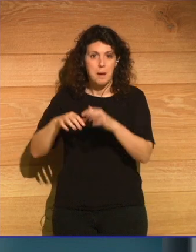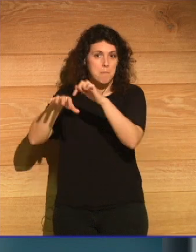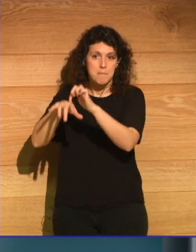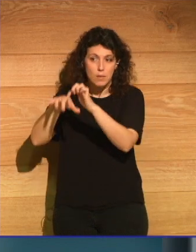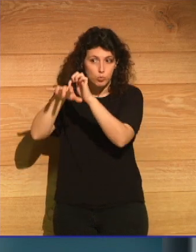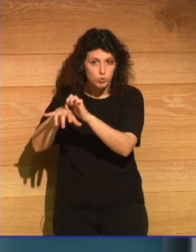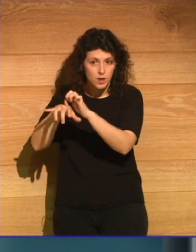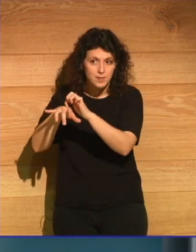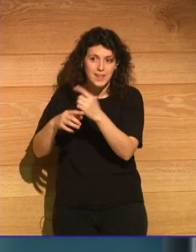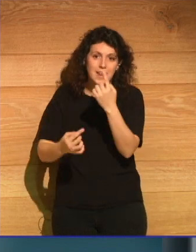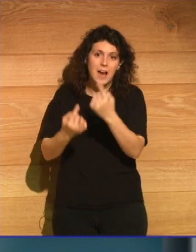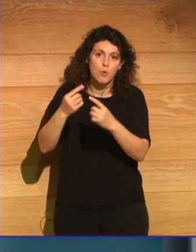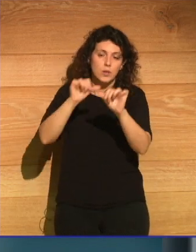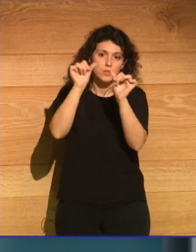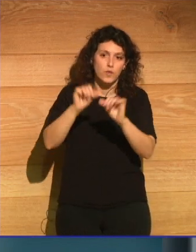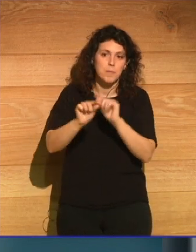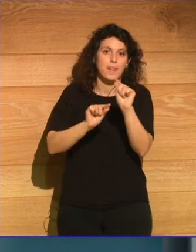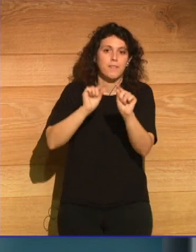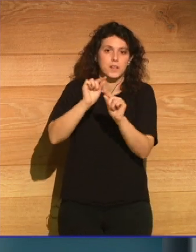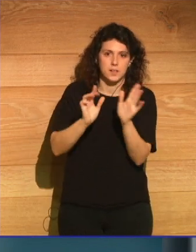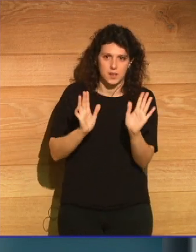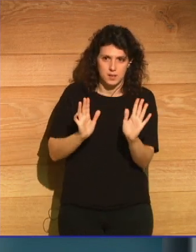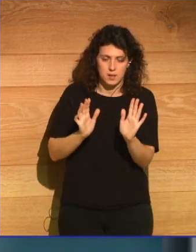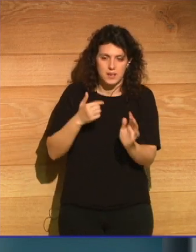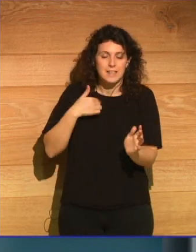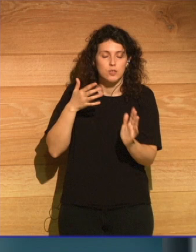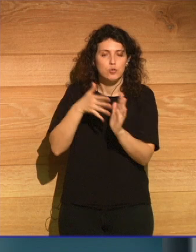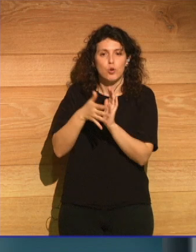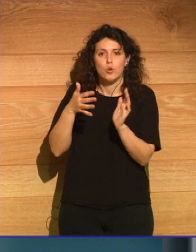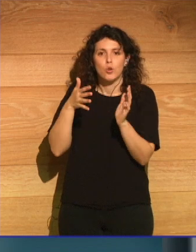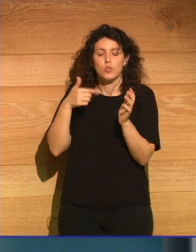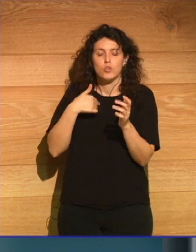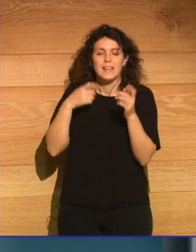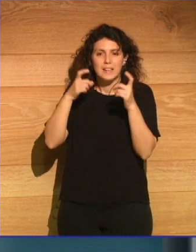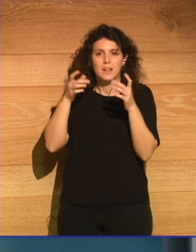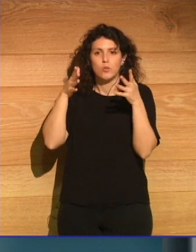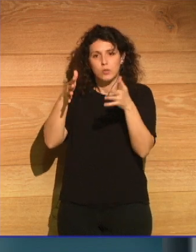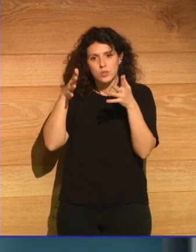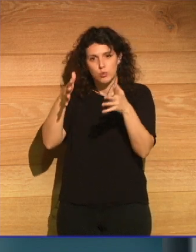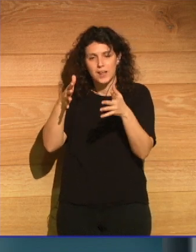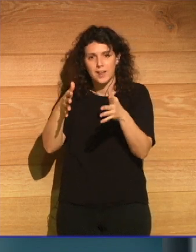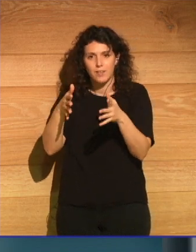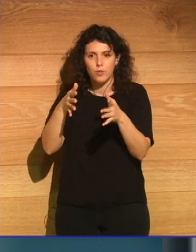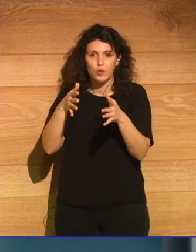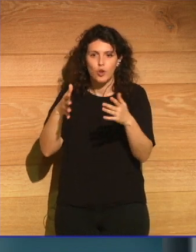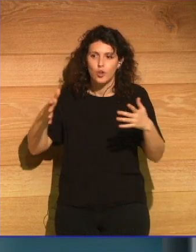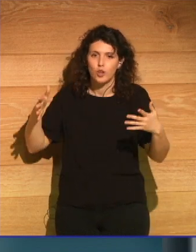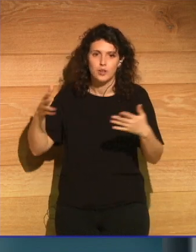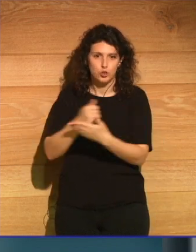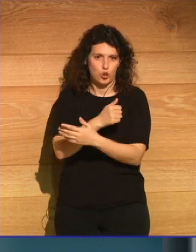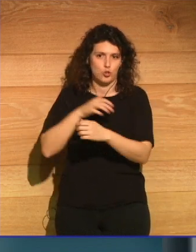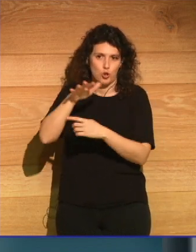medusas y algunas formas de bacterias. No estoy sugiriendo que todos los